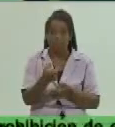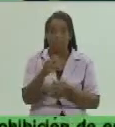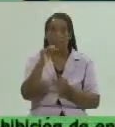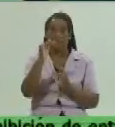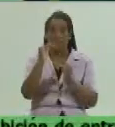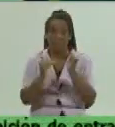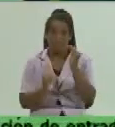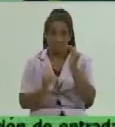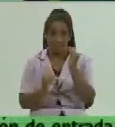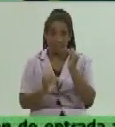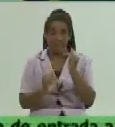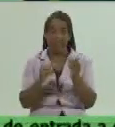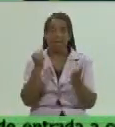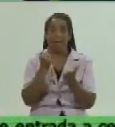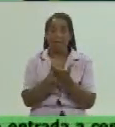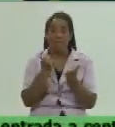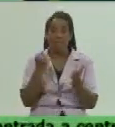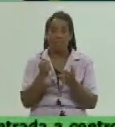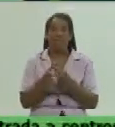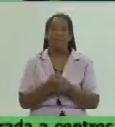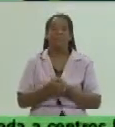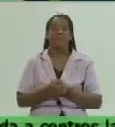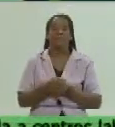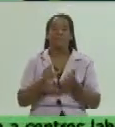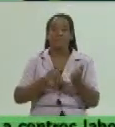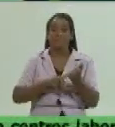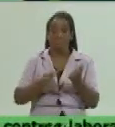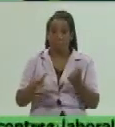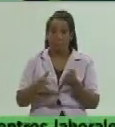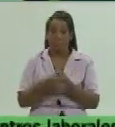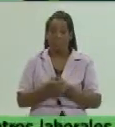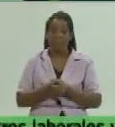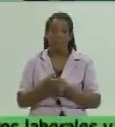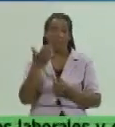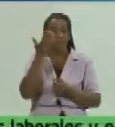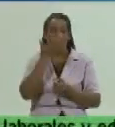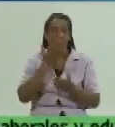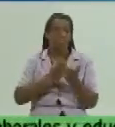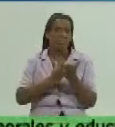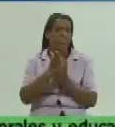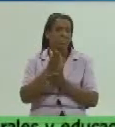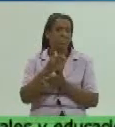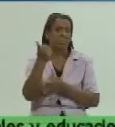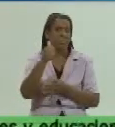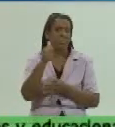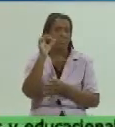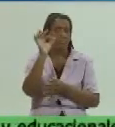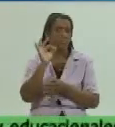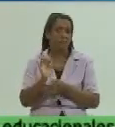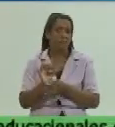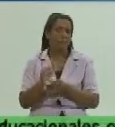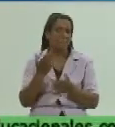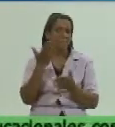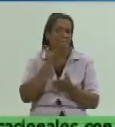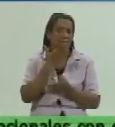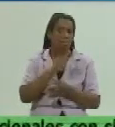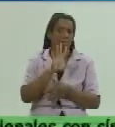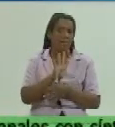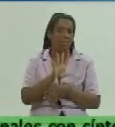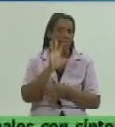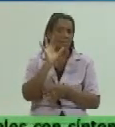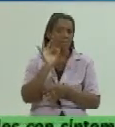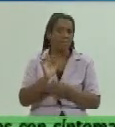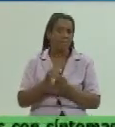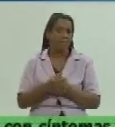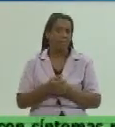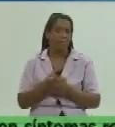lo que se aprobaron en en la provincia quienes continúan pagando el 10% y quienes continúan con el 5% como marcar la